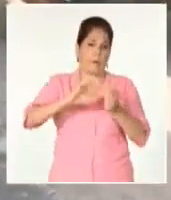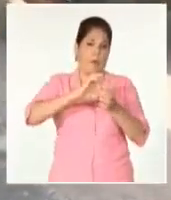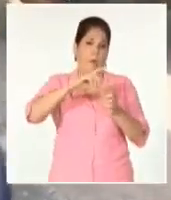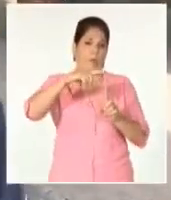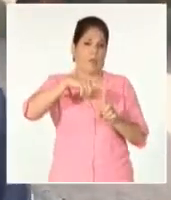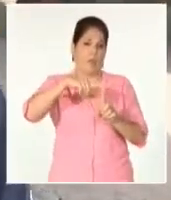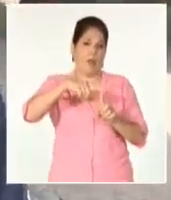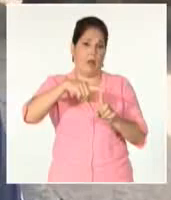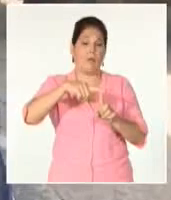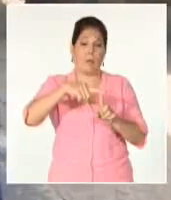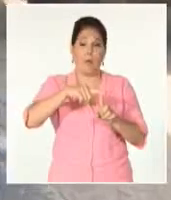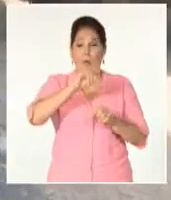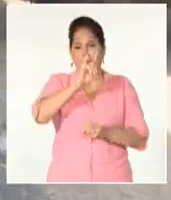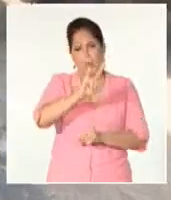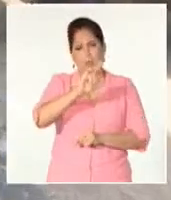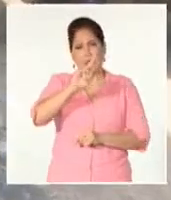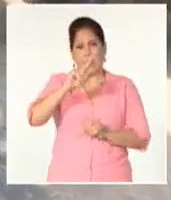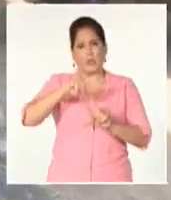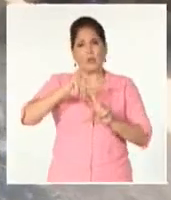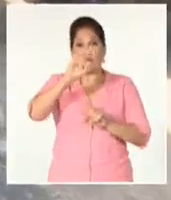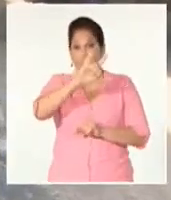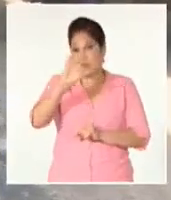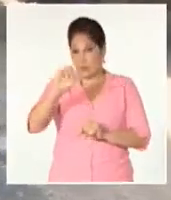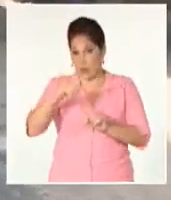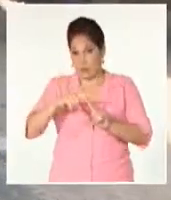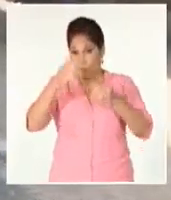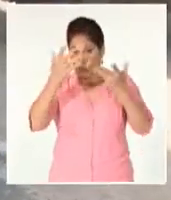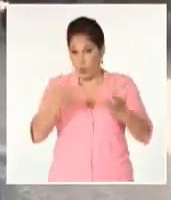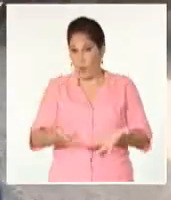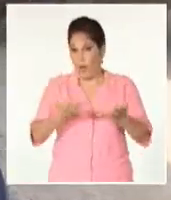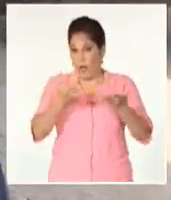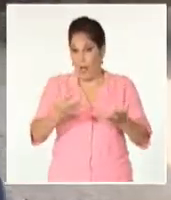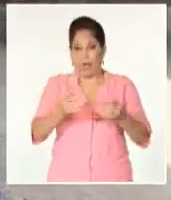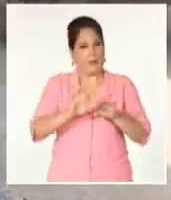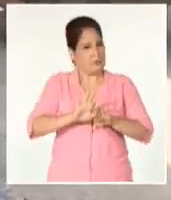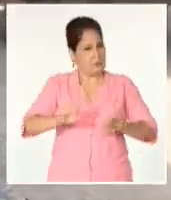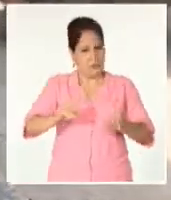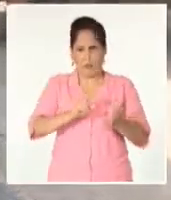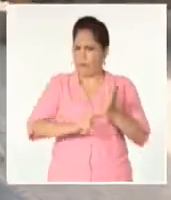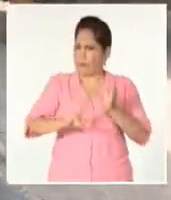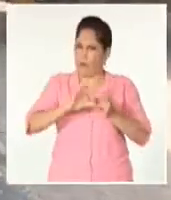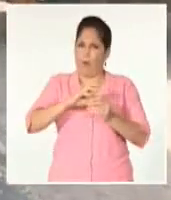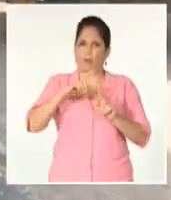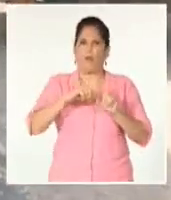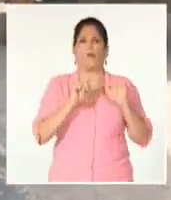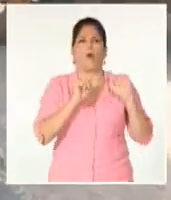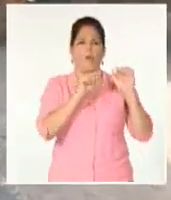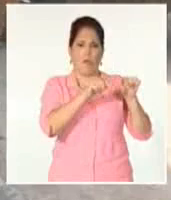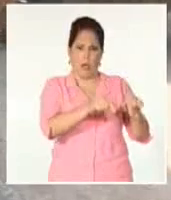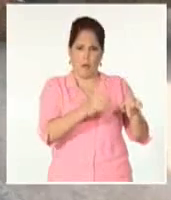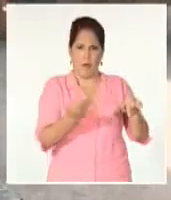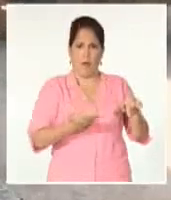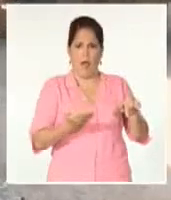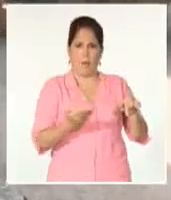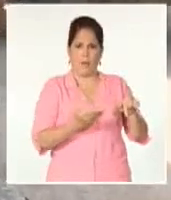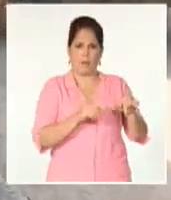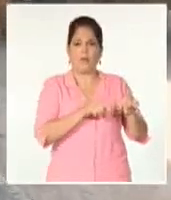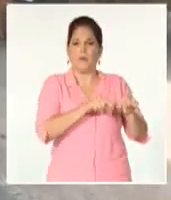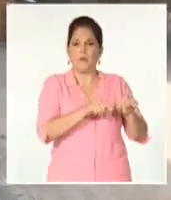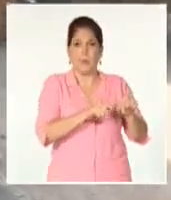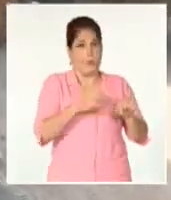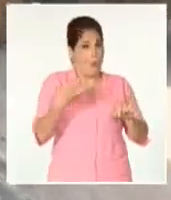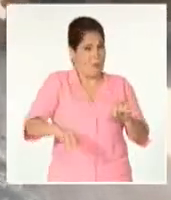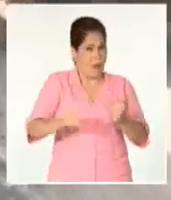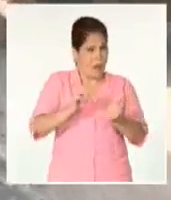de las 900 toneladas asignadas, ya las 900 se encuentran en la provincia de Guantánamo en tiempo récord. Normalmente la canasta